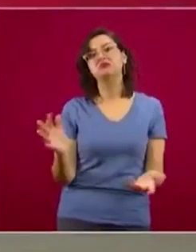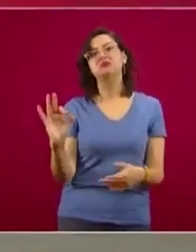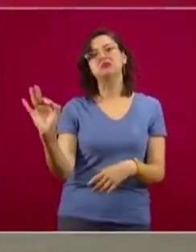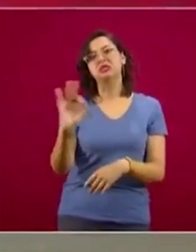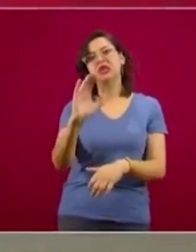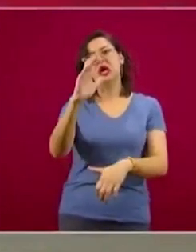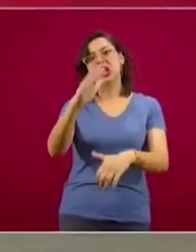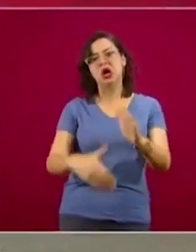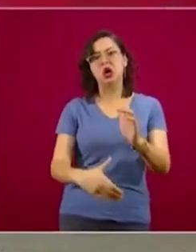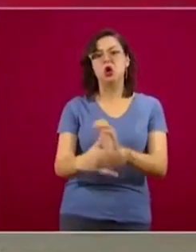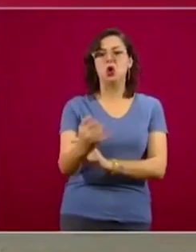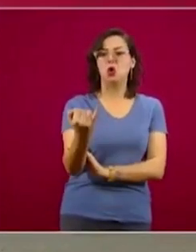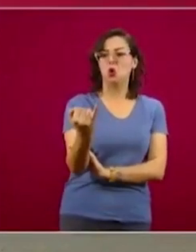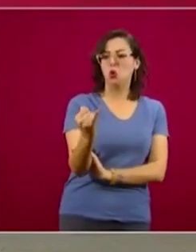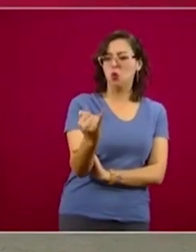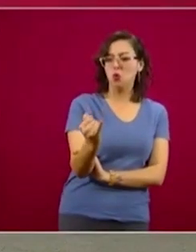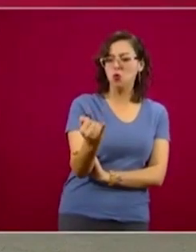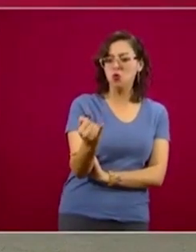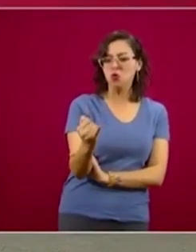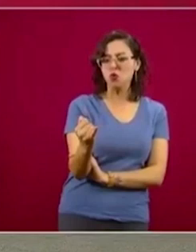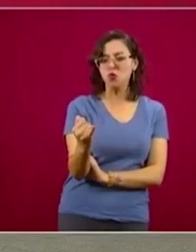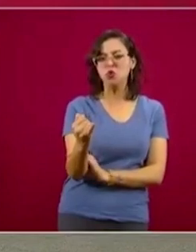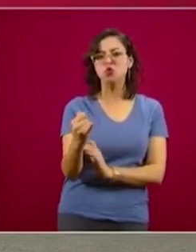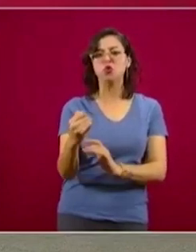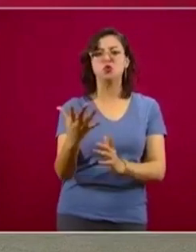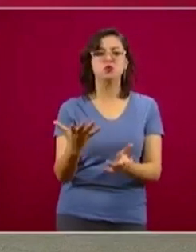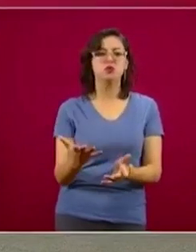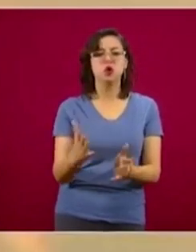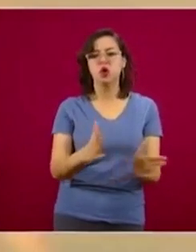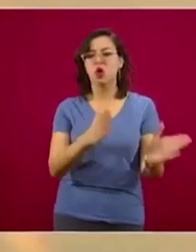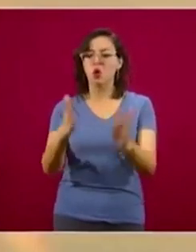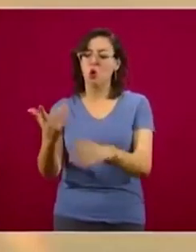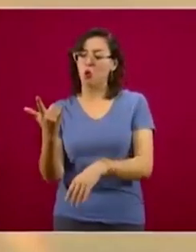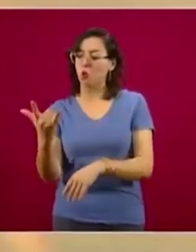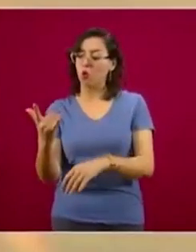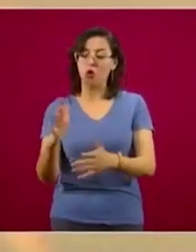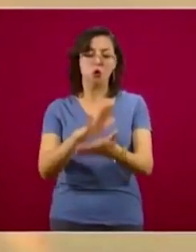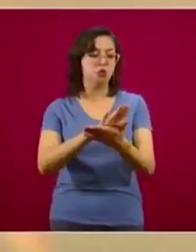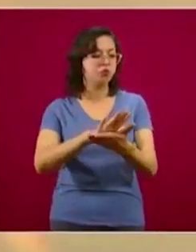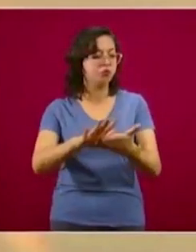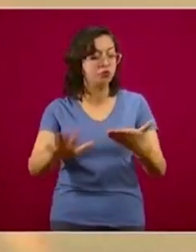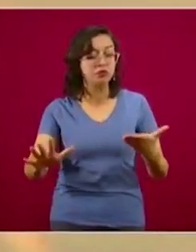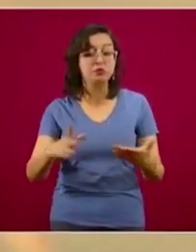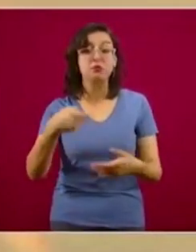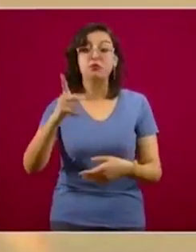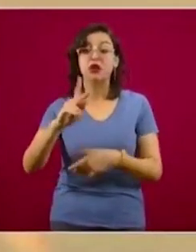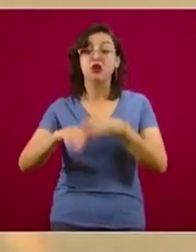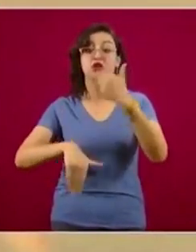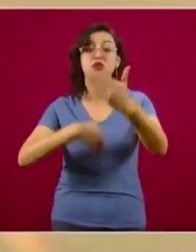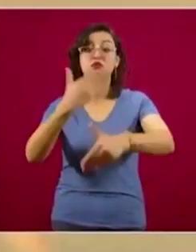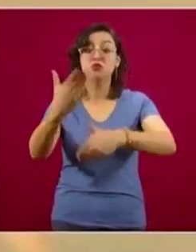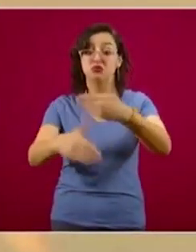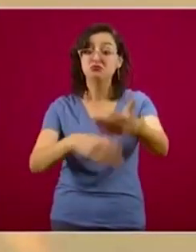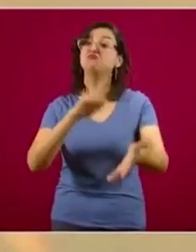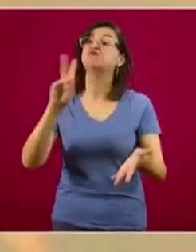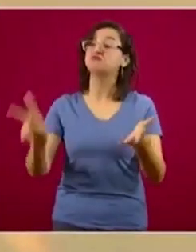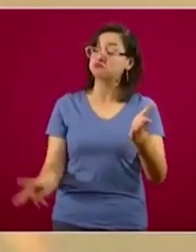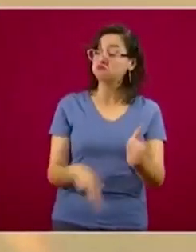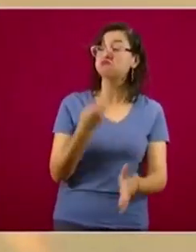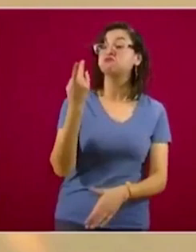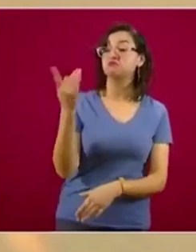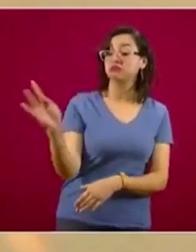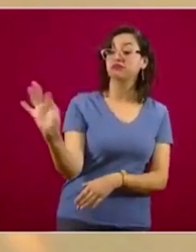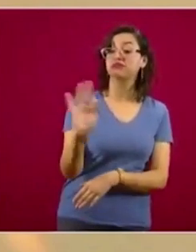en junio y ya finalmente hasta julio desaparecer, pero no sabemos si va a regresar. Entonces,